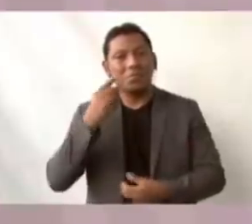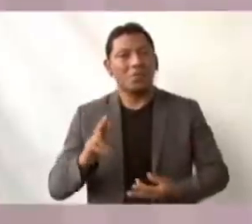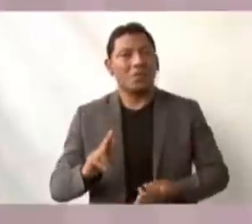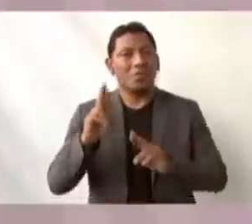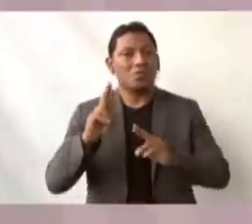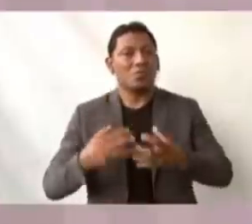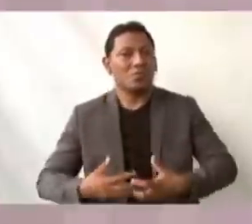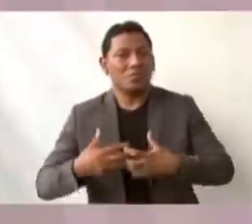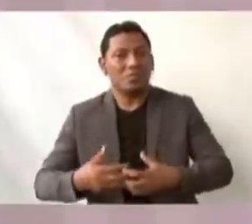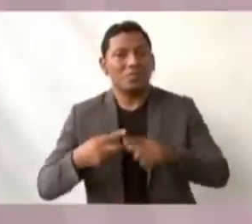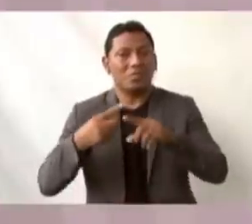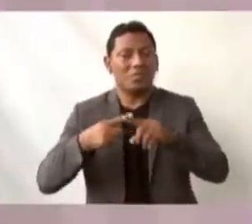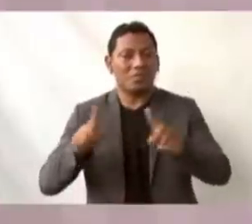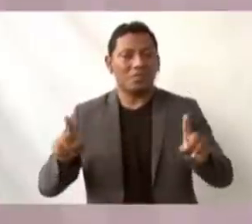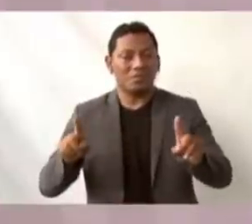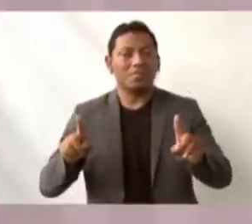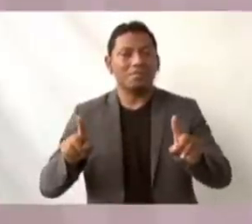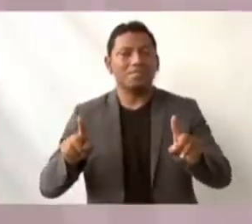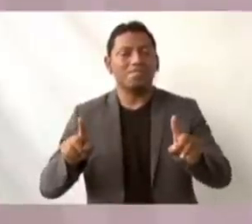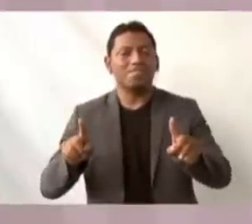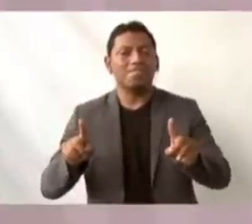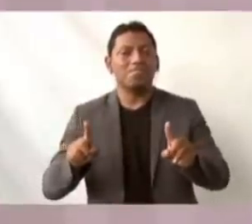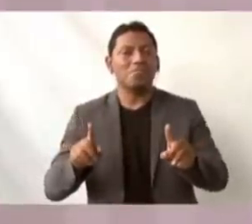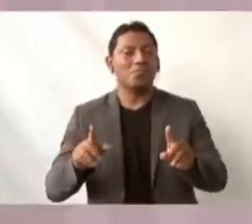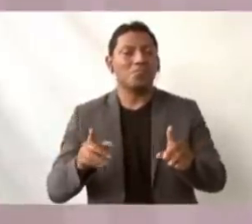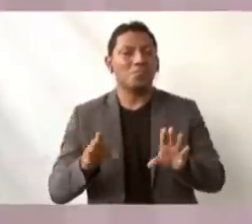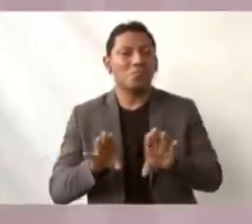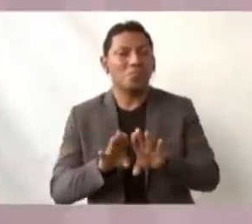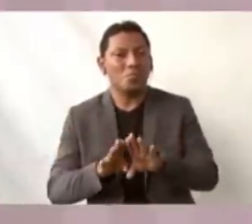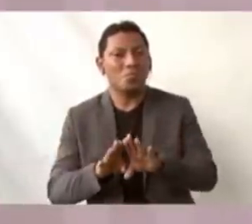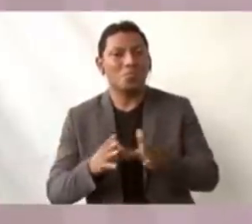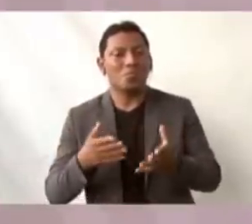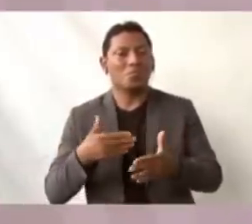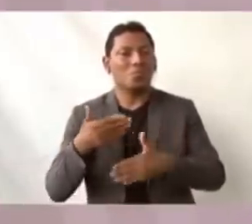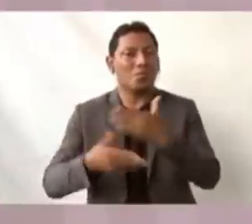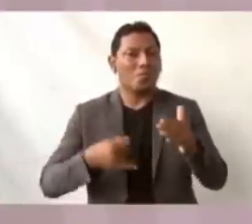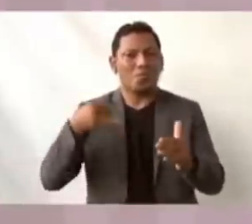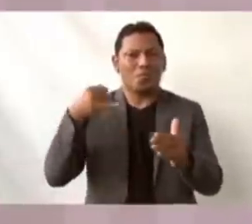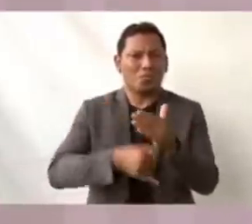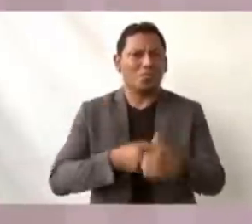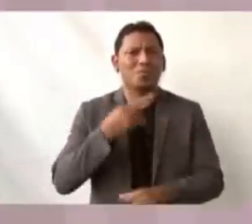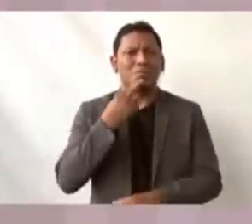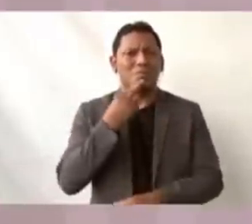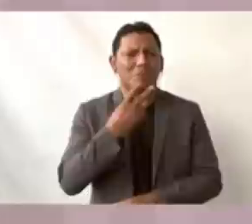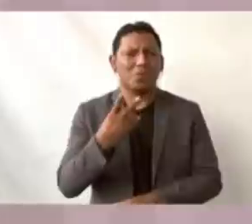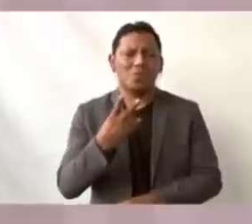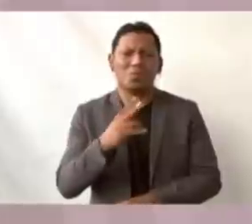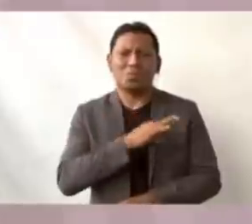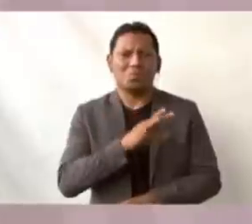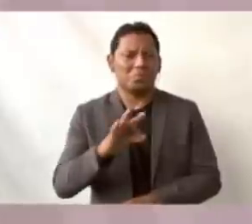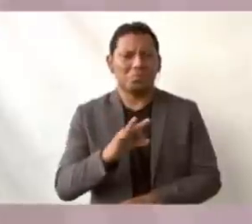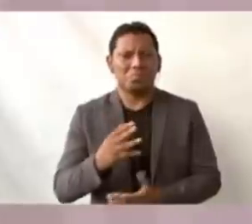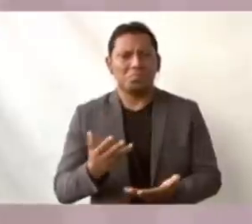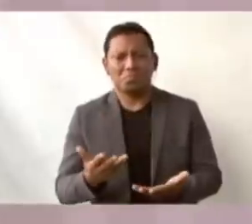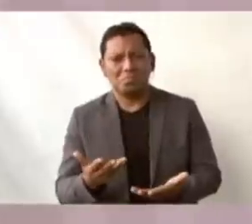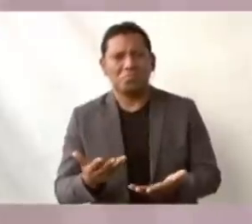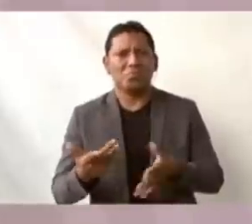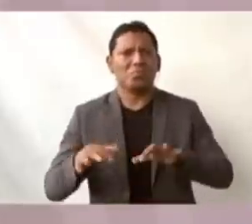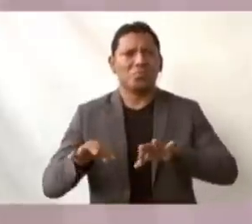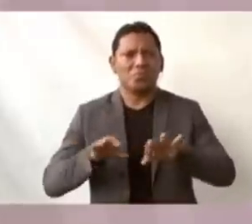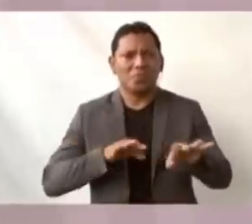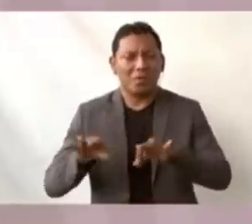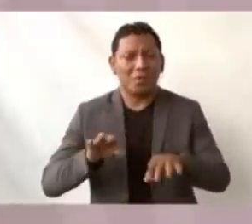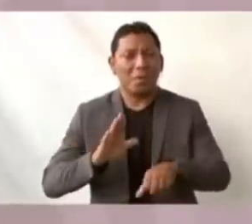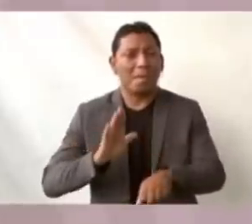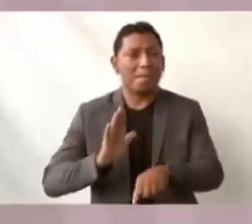industrial y con repercusiones mucho más profundas. Y los trabajos